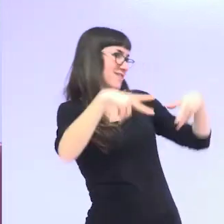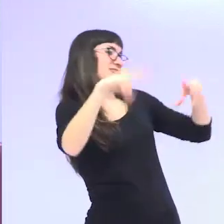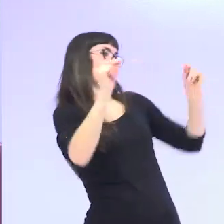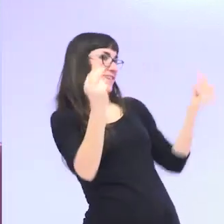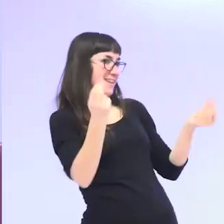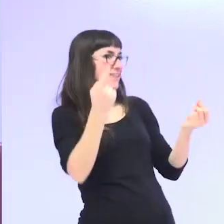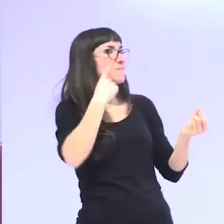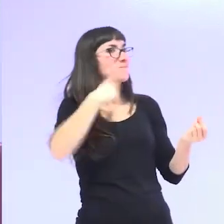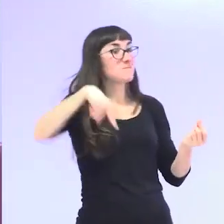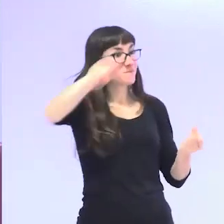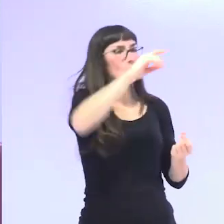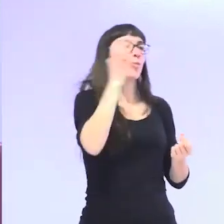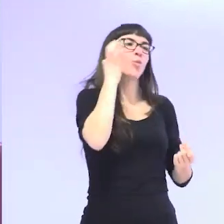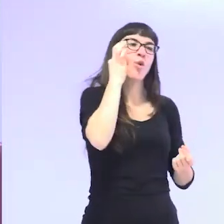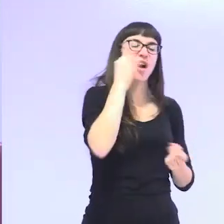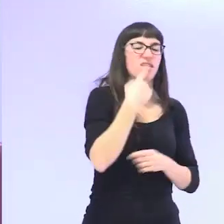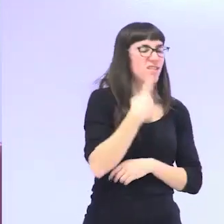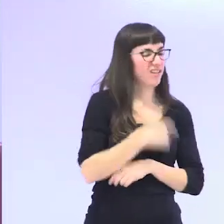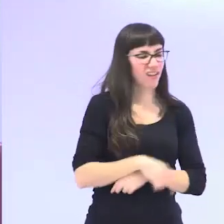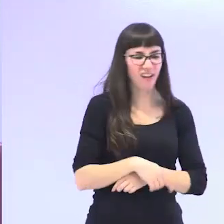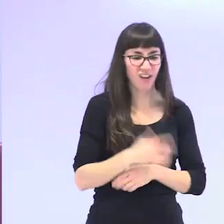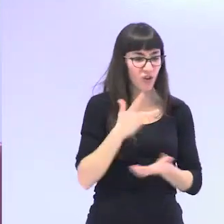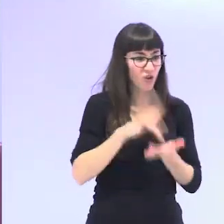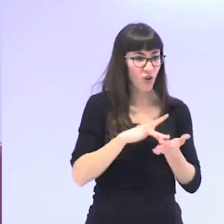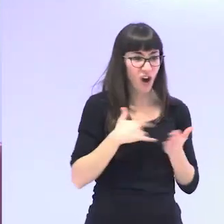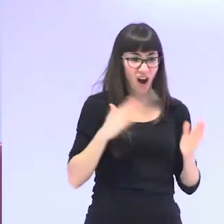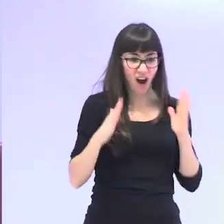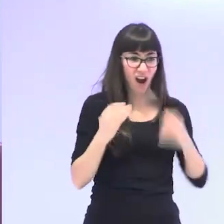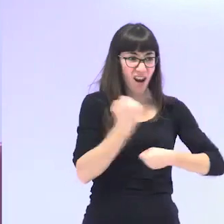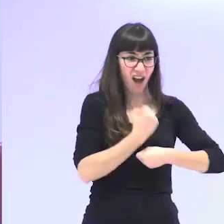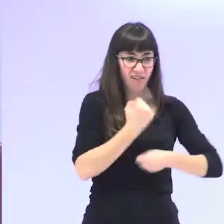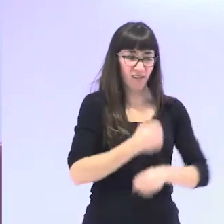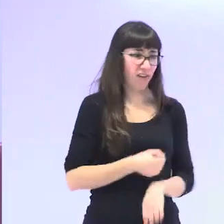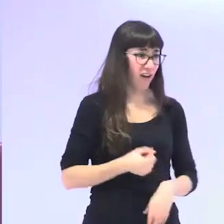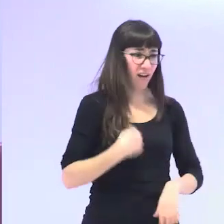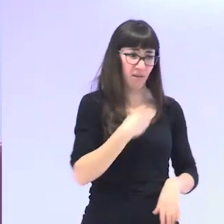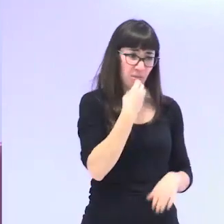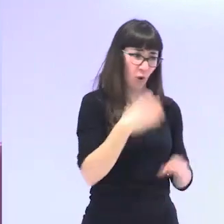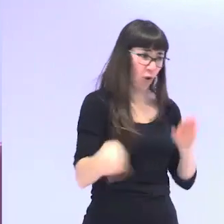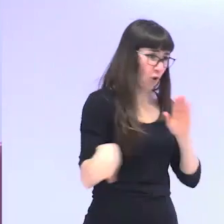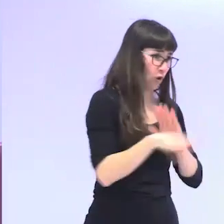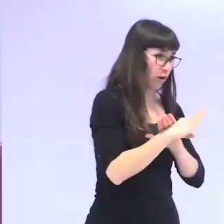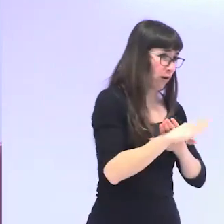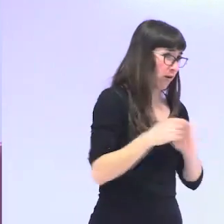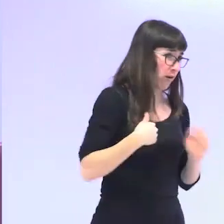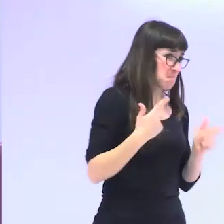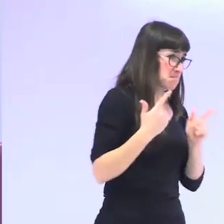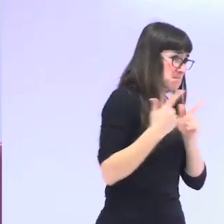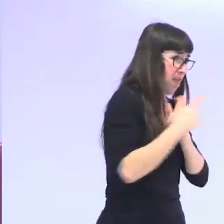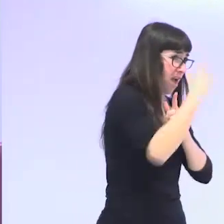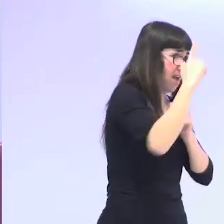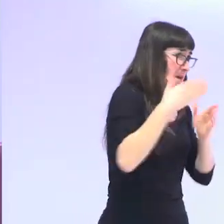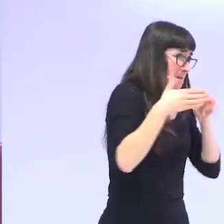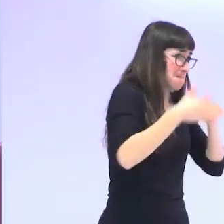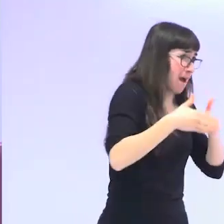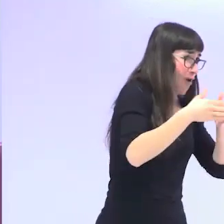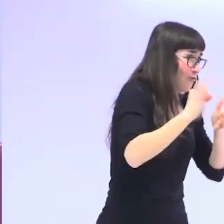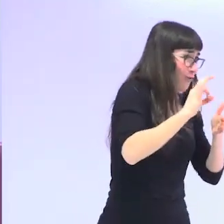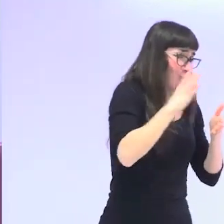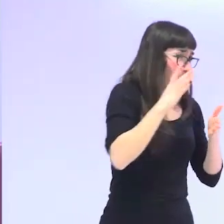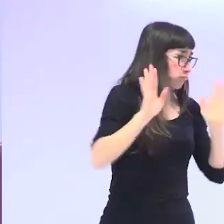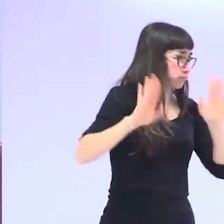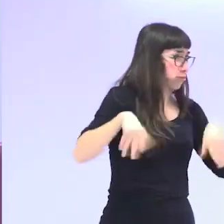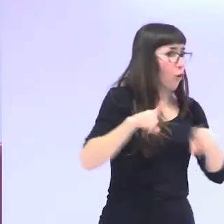uy yo las navidades creo que me voy a buscar un crucero para irme porque esto no me interesa bueno pues